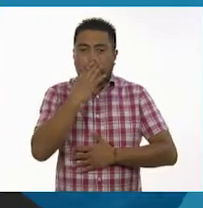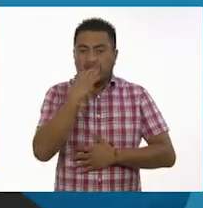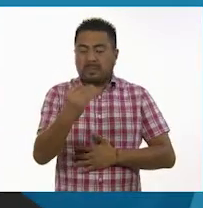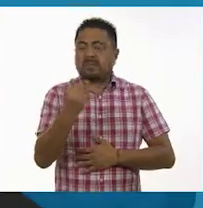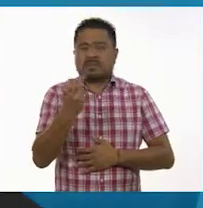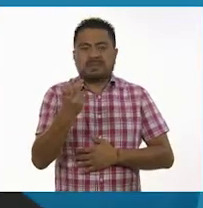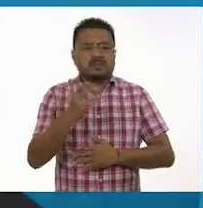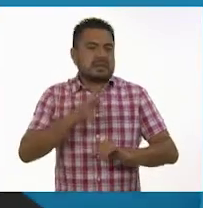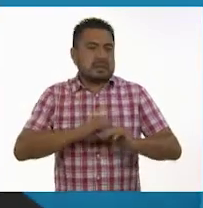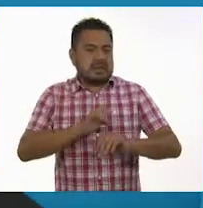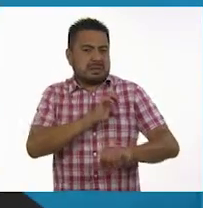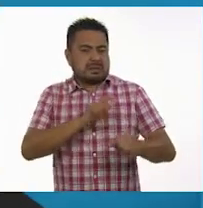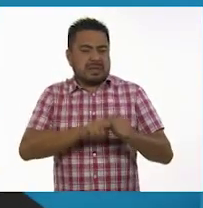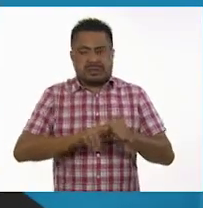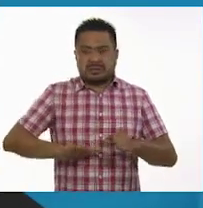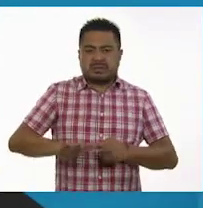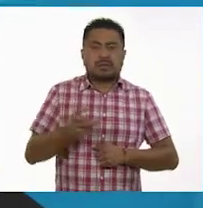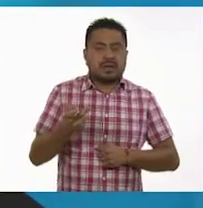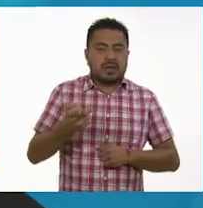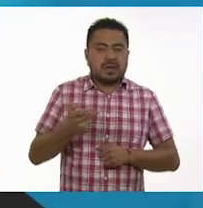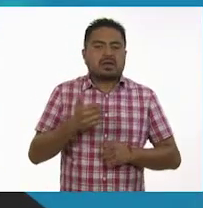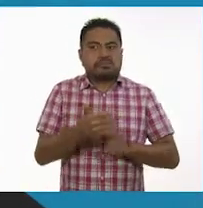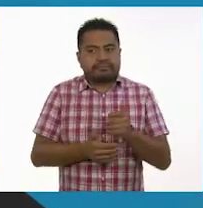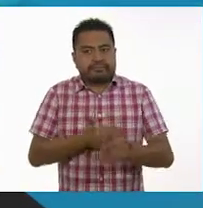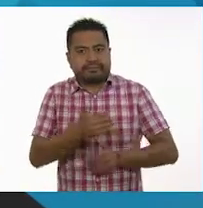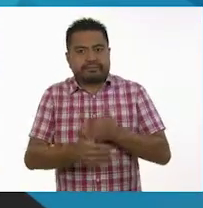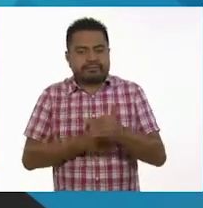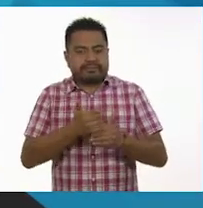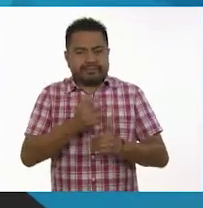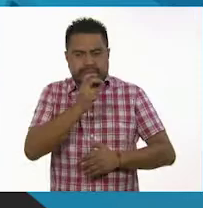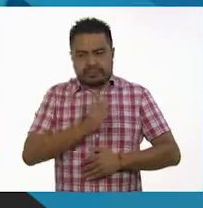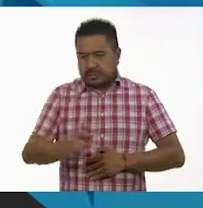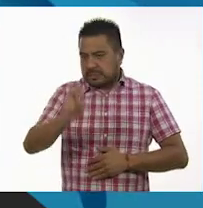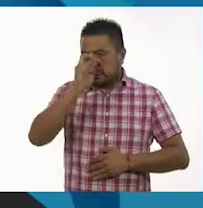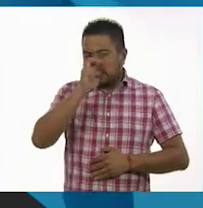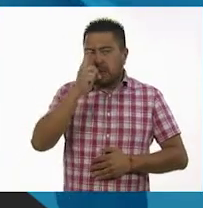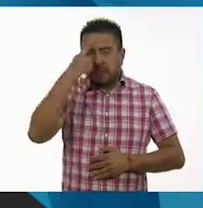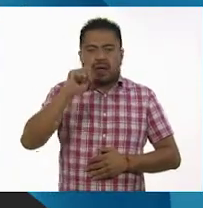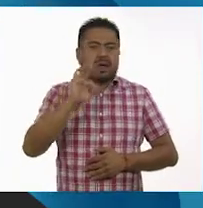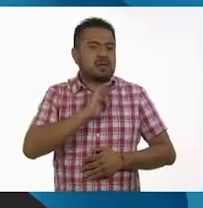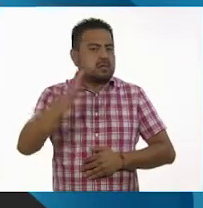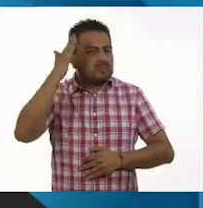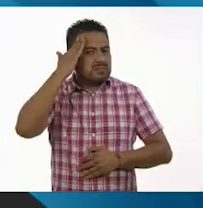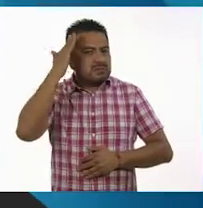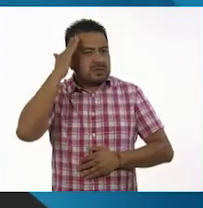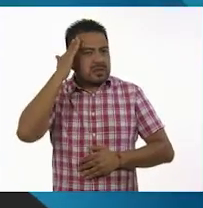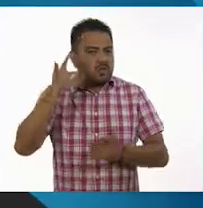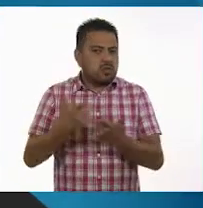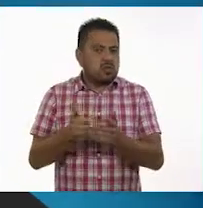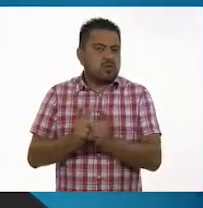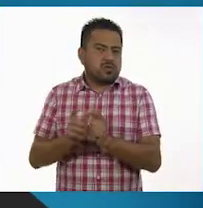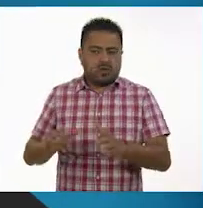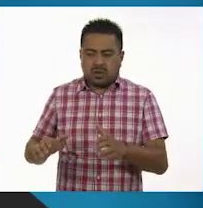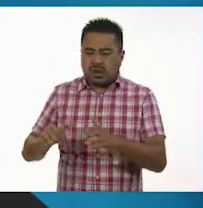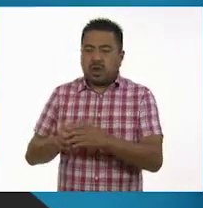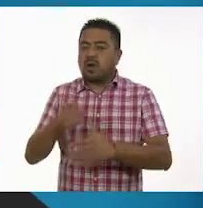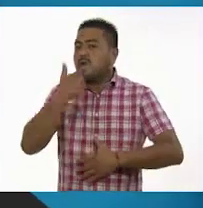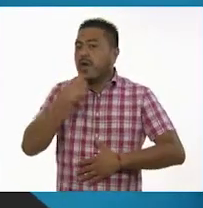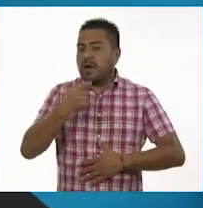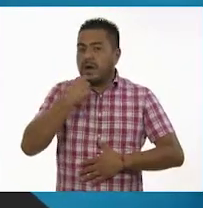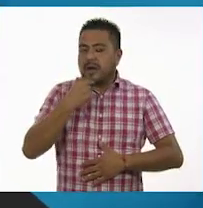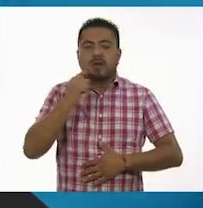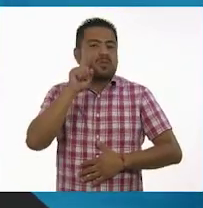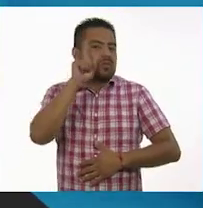es muy particular y, a menudo, está restringida para los líderes de la manada, el macho